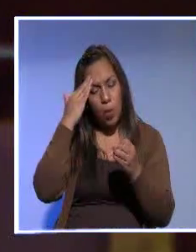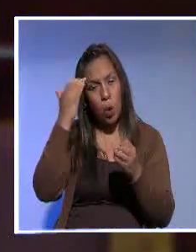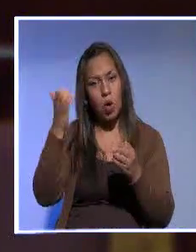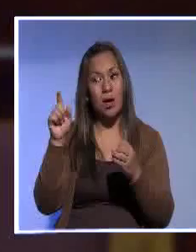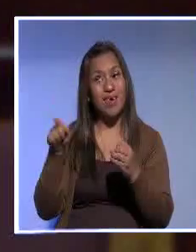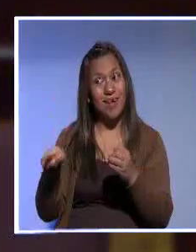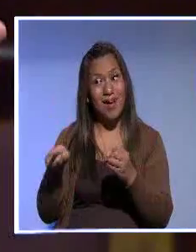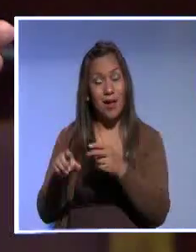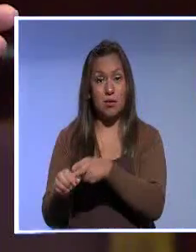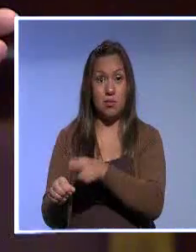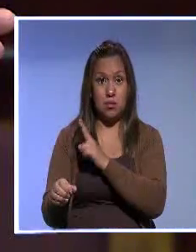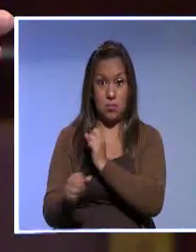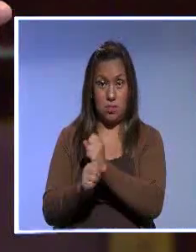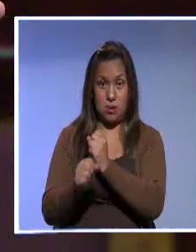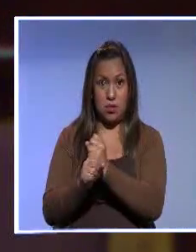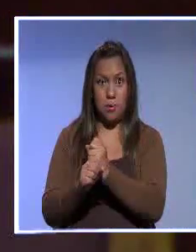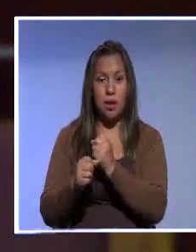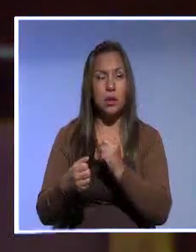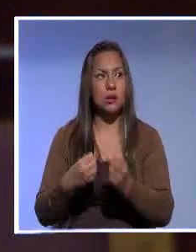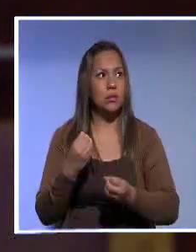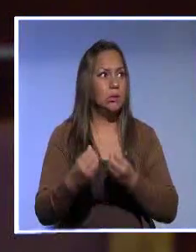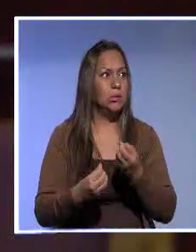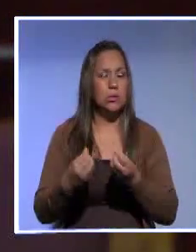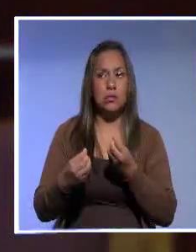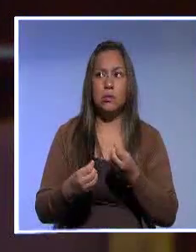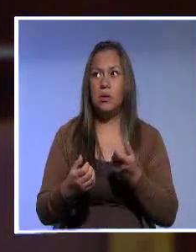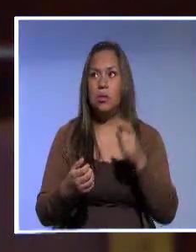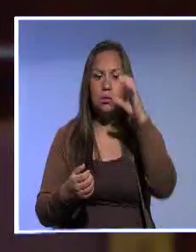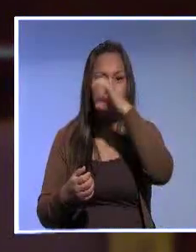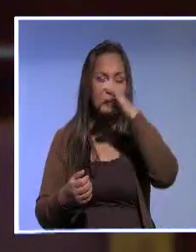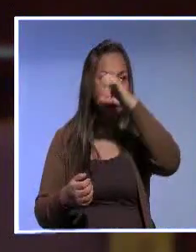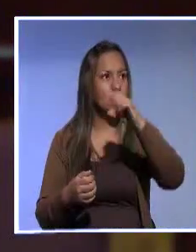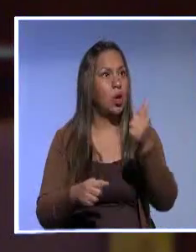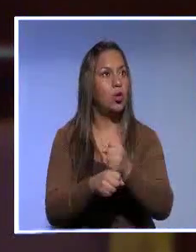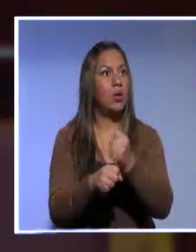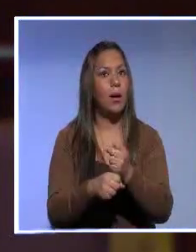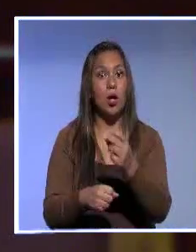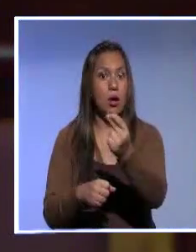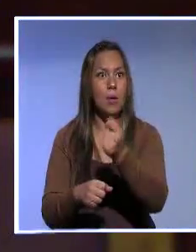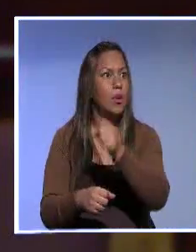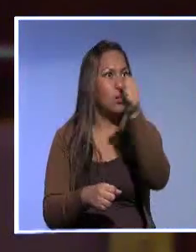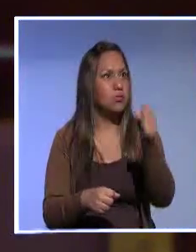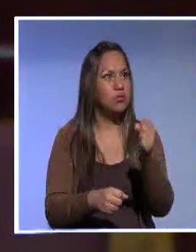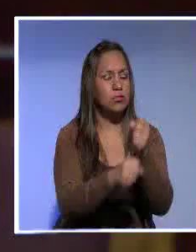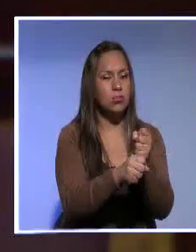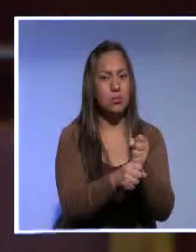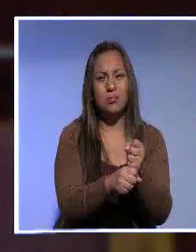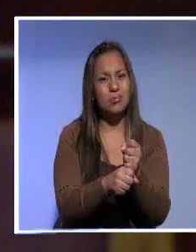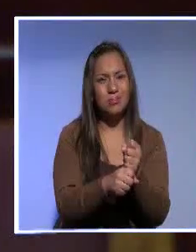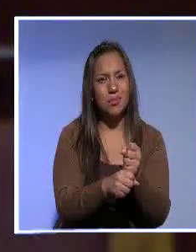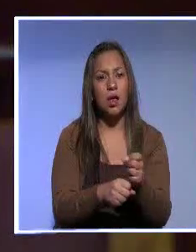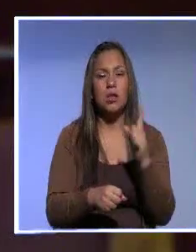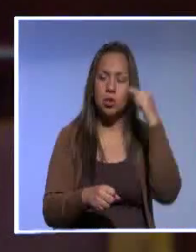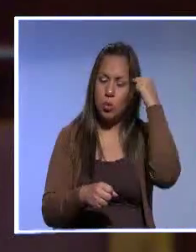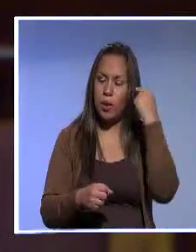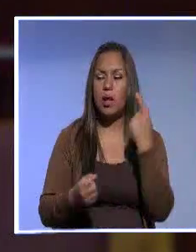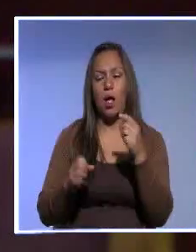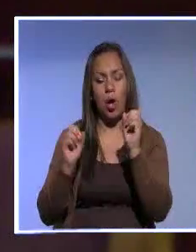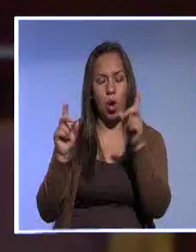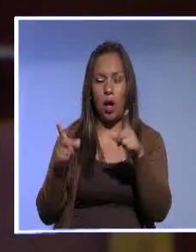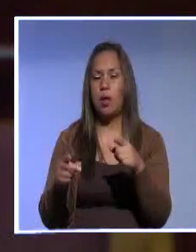pasarán, a mejor, varios meses o años. ¿Qué sucede lo que hace el gobierno? Hoy dice solamente por los días trabajados.